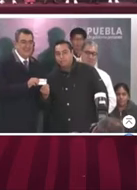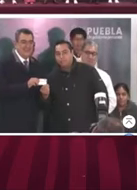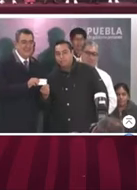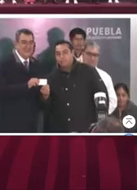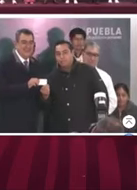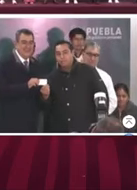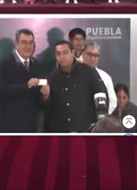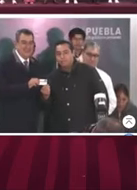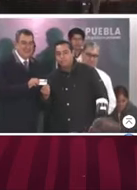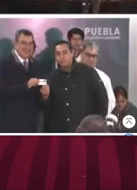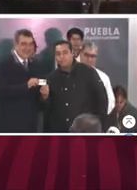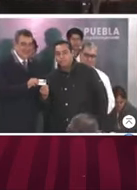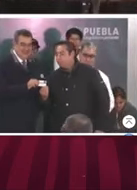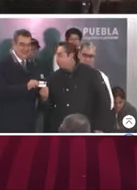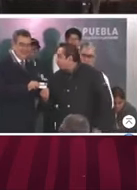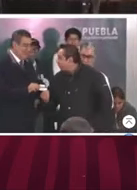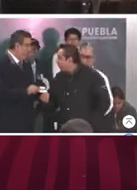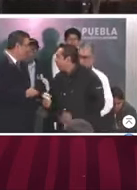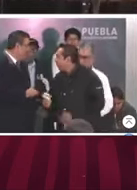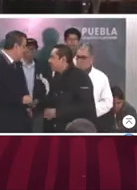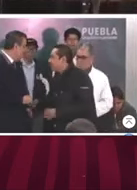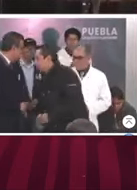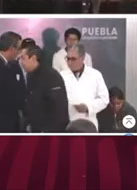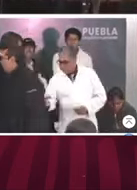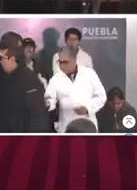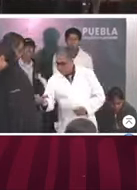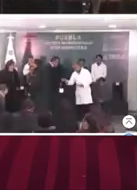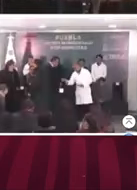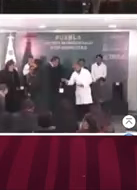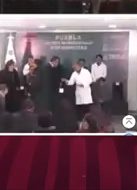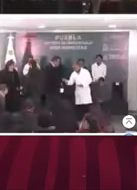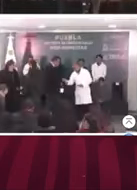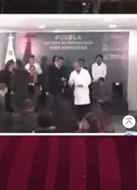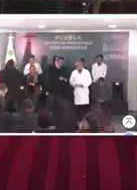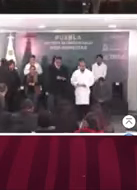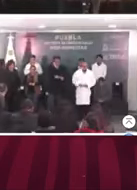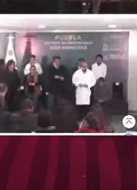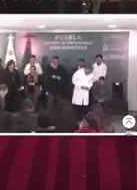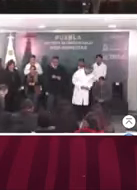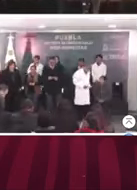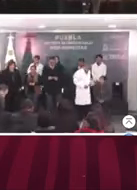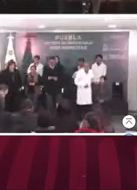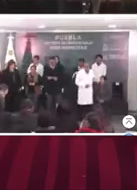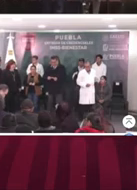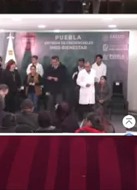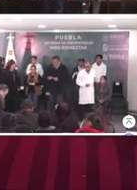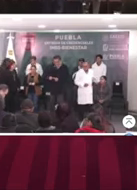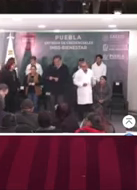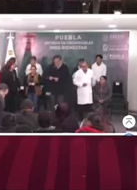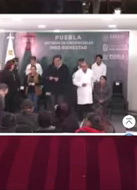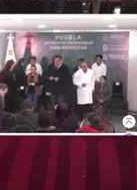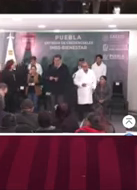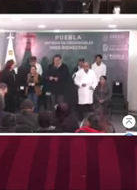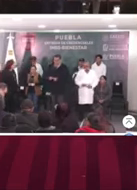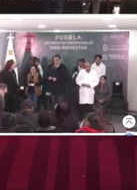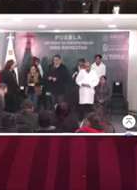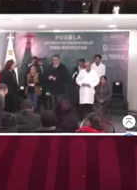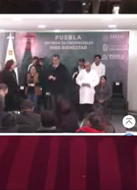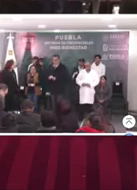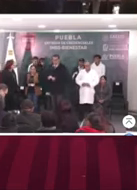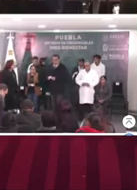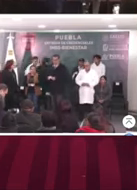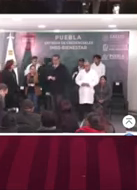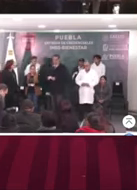al gobernador de Michoacán, Alfredo Ramírez Bedoya, el gobernador de Morelos, Cuauhtémoc